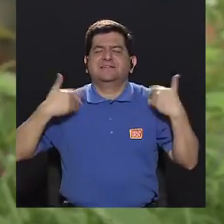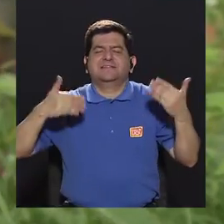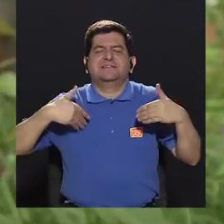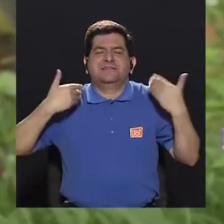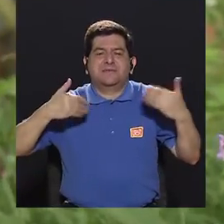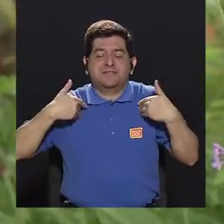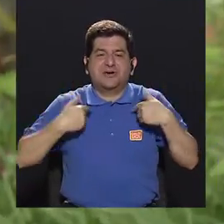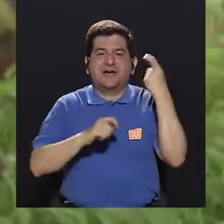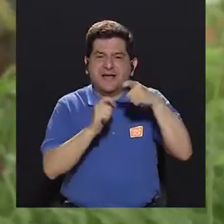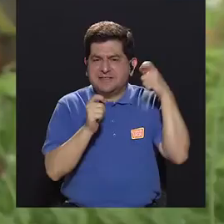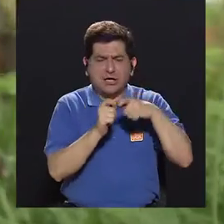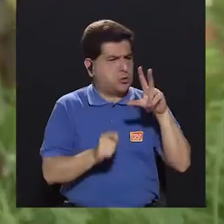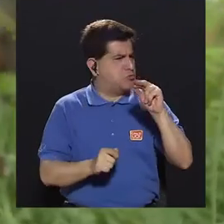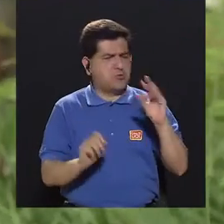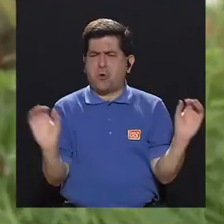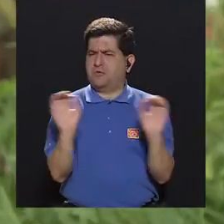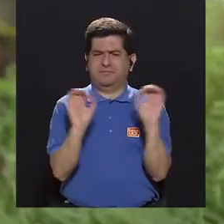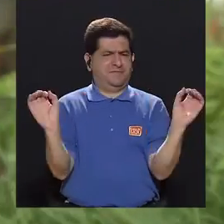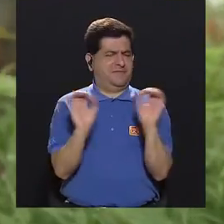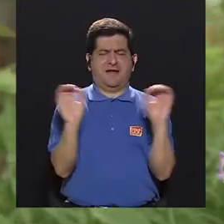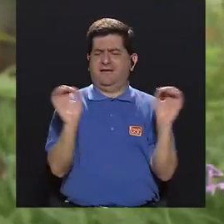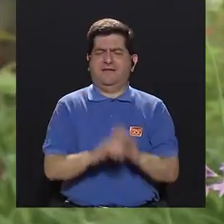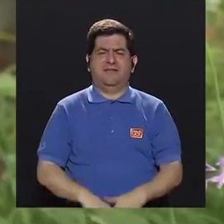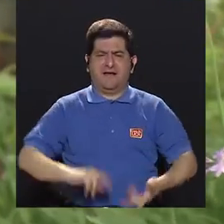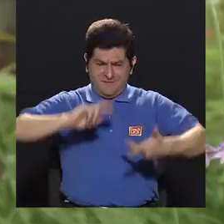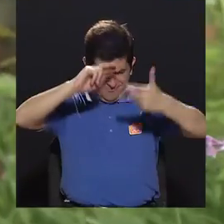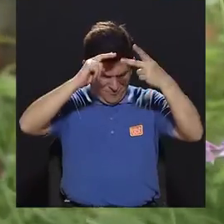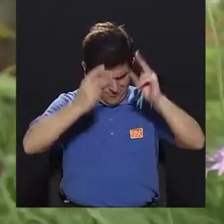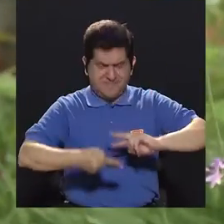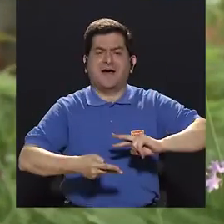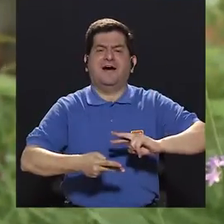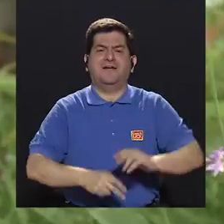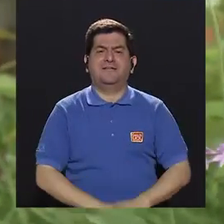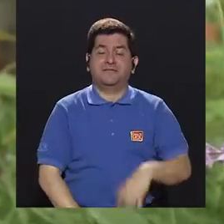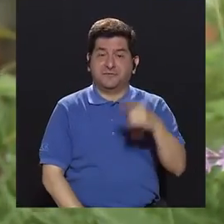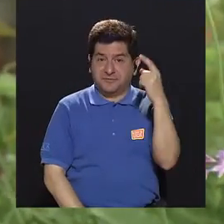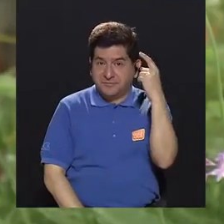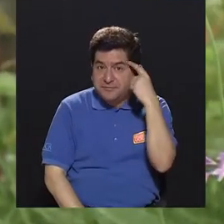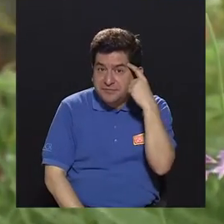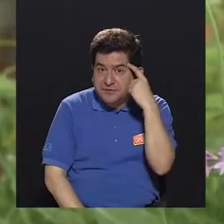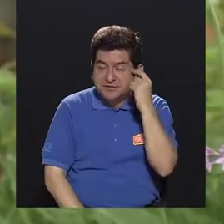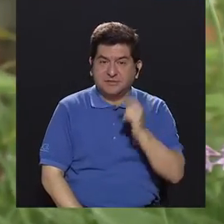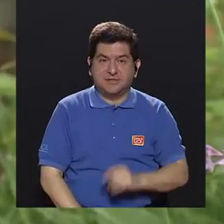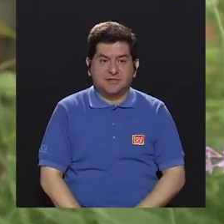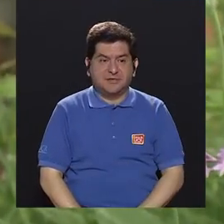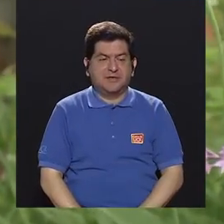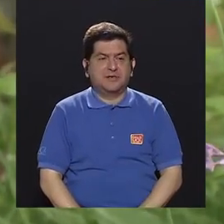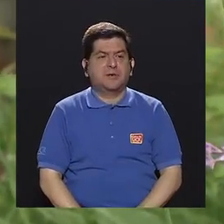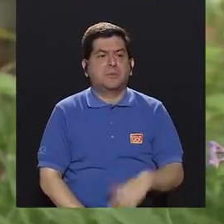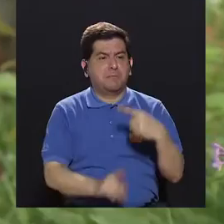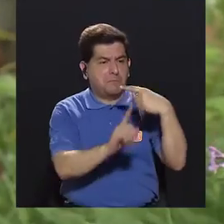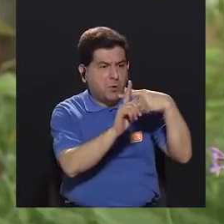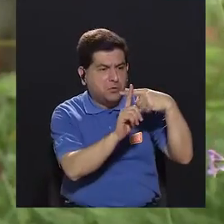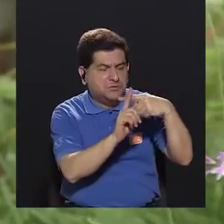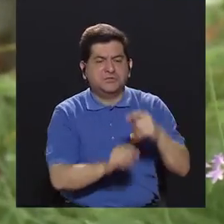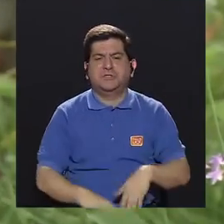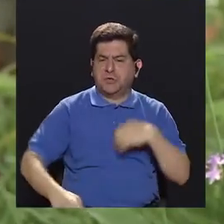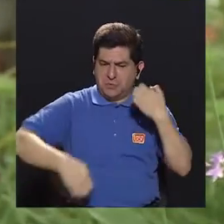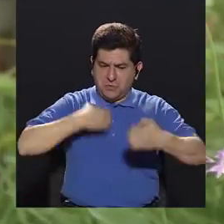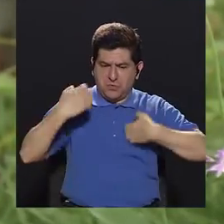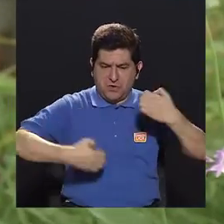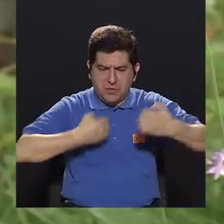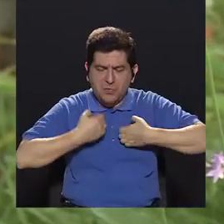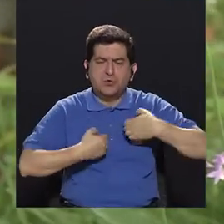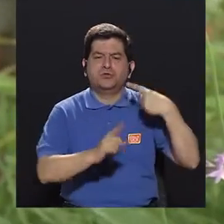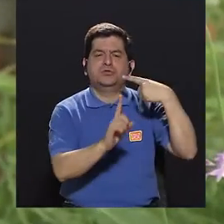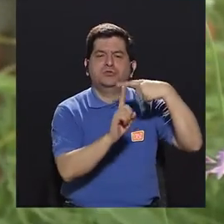alegría, de algo. Exactamente. para nada, al contrario, se ha considerado que los pensamientos positivos y las emociones